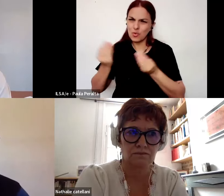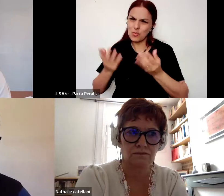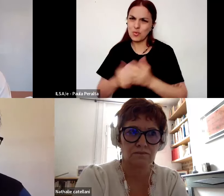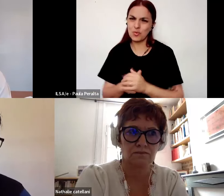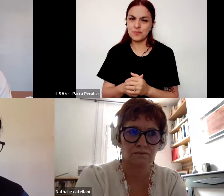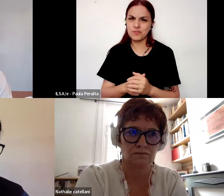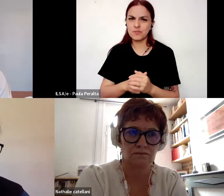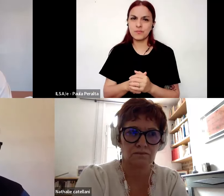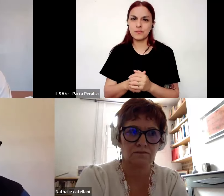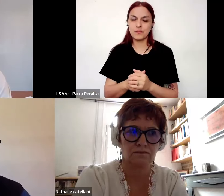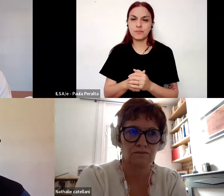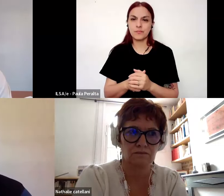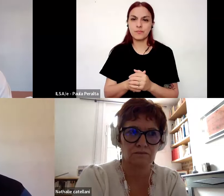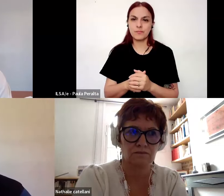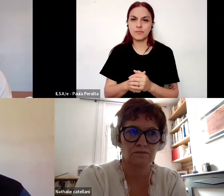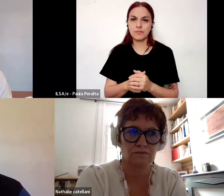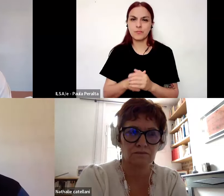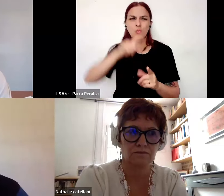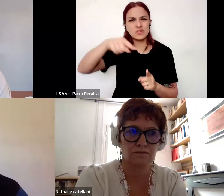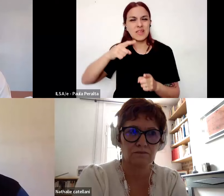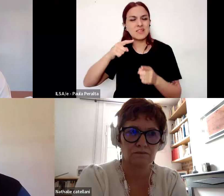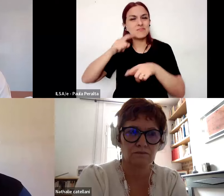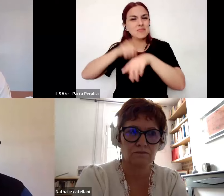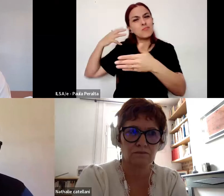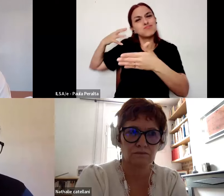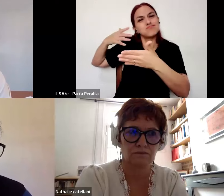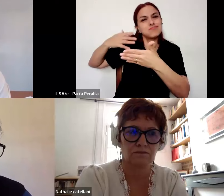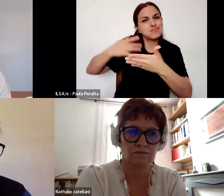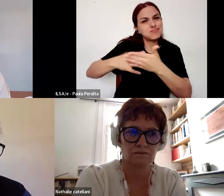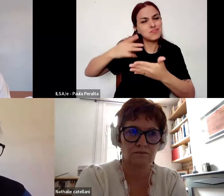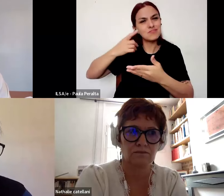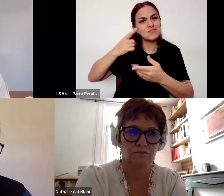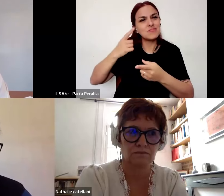visto en este tiempo qué impacto tiene eso